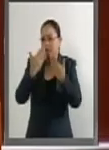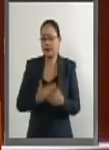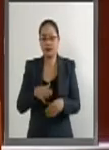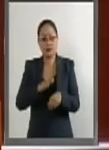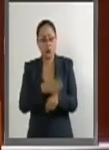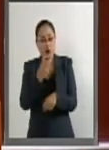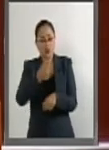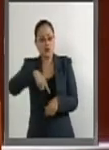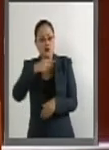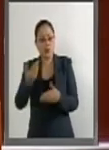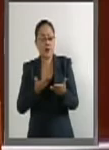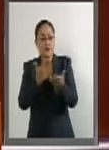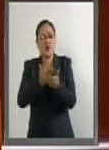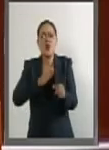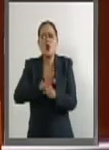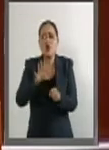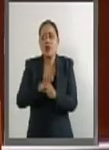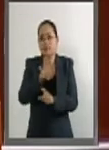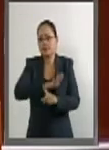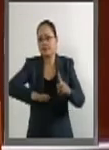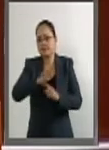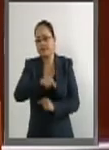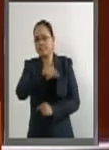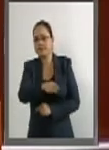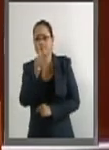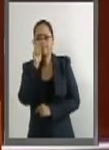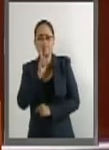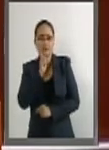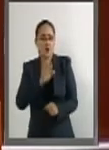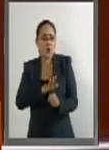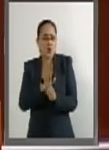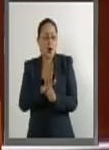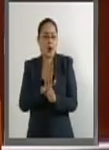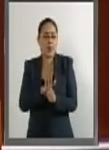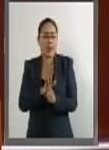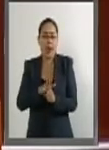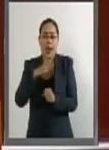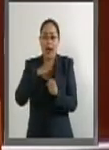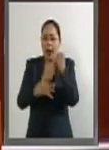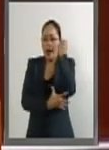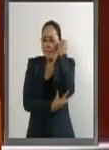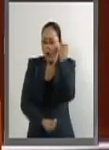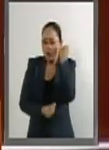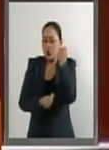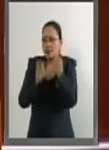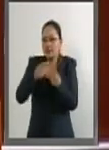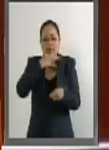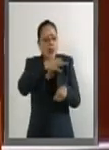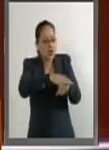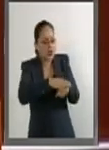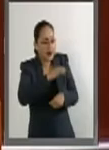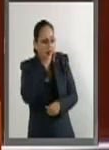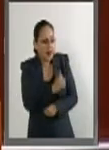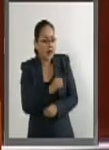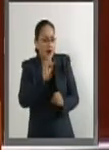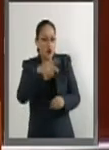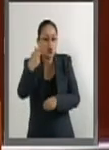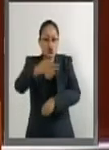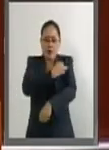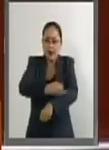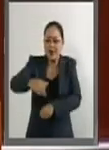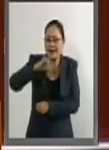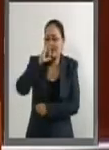planteamos el escenario en el que una mujer pierde al feto y no se le informa a ella o a alguno de sus